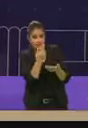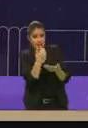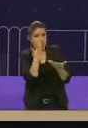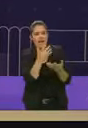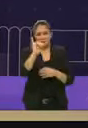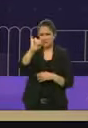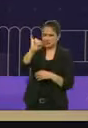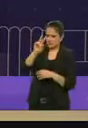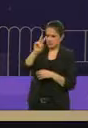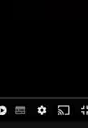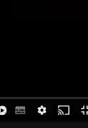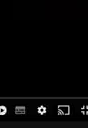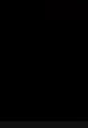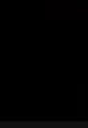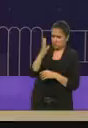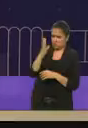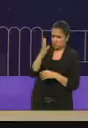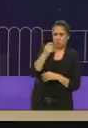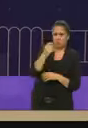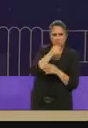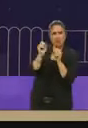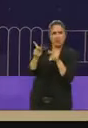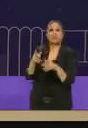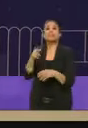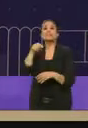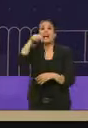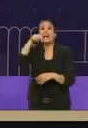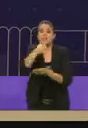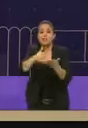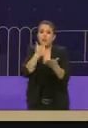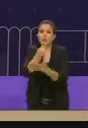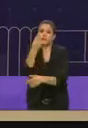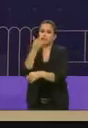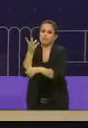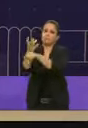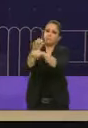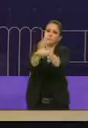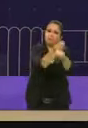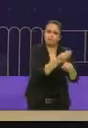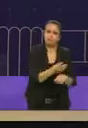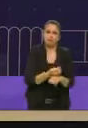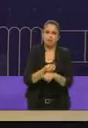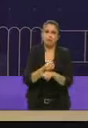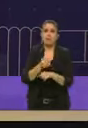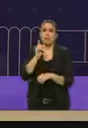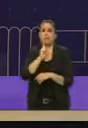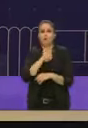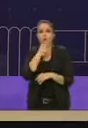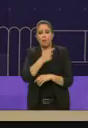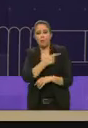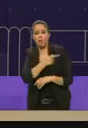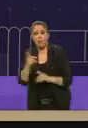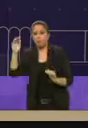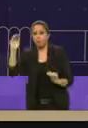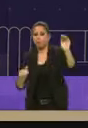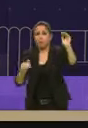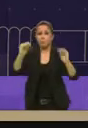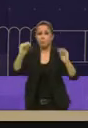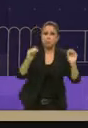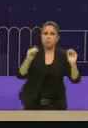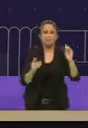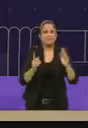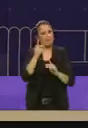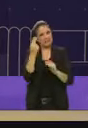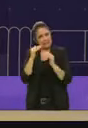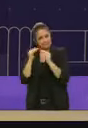esta ciudad necesita arreglarse y necesita que esa desigualdad deje de ser tan amplia. Por eso estamos